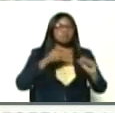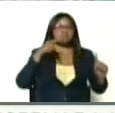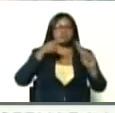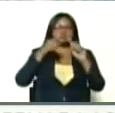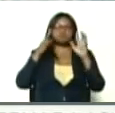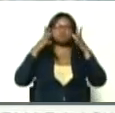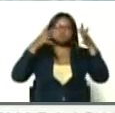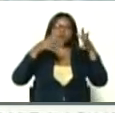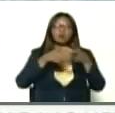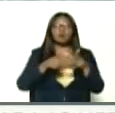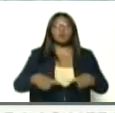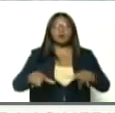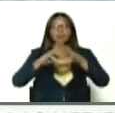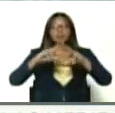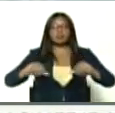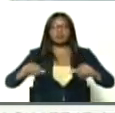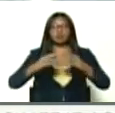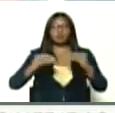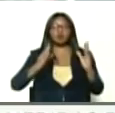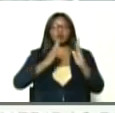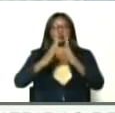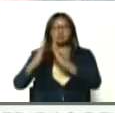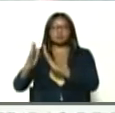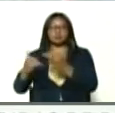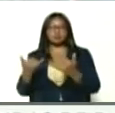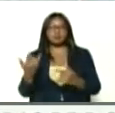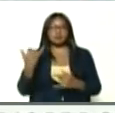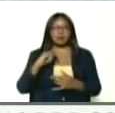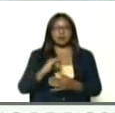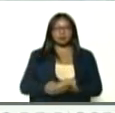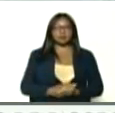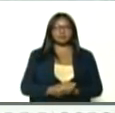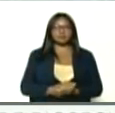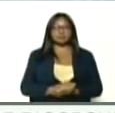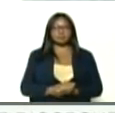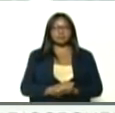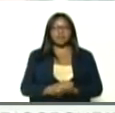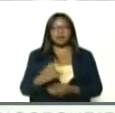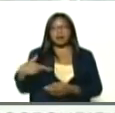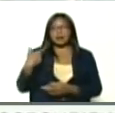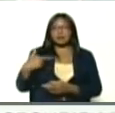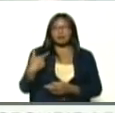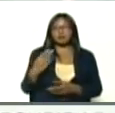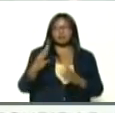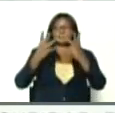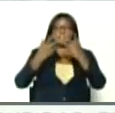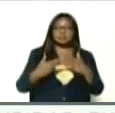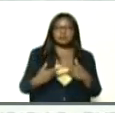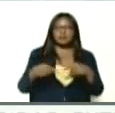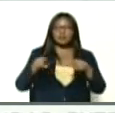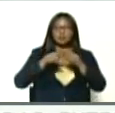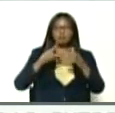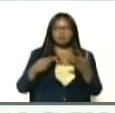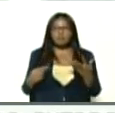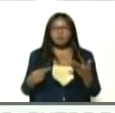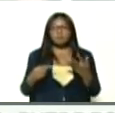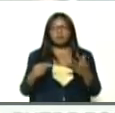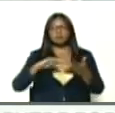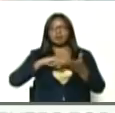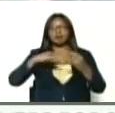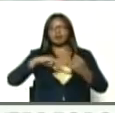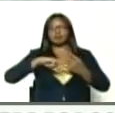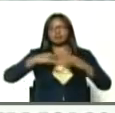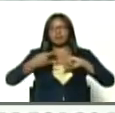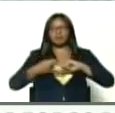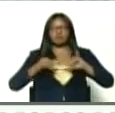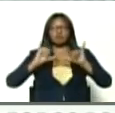ubicar en cada territorio, todas las organizaciones existentes, de carácter religioso, empresarial, colegios de médicos, colegios de arquitectos, colegios de